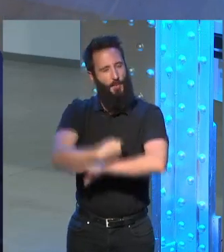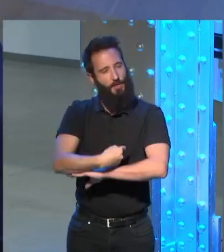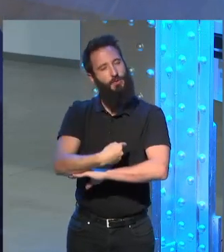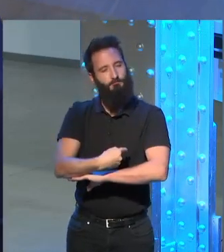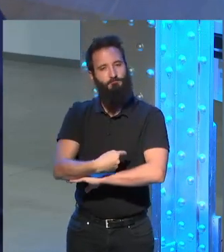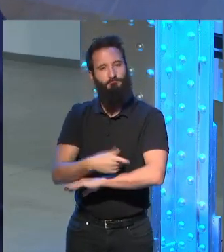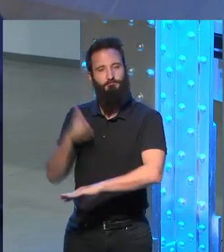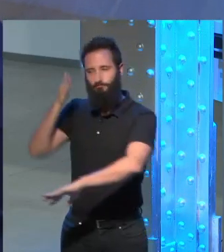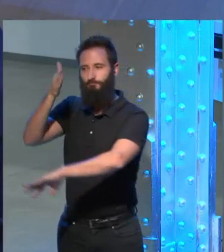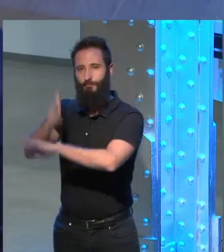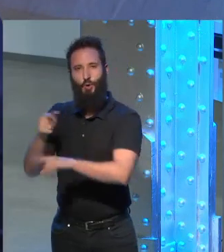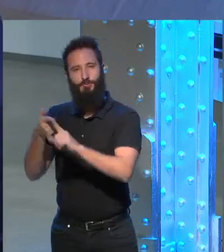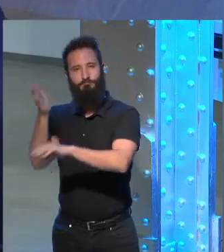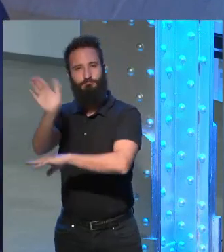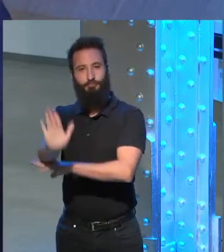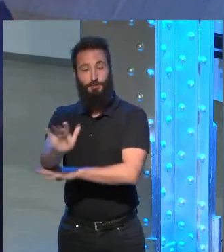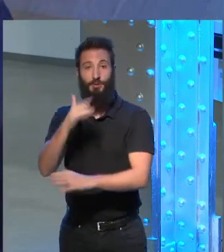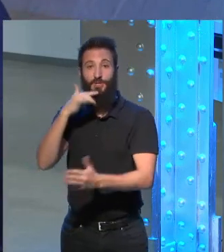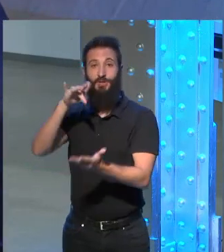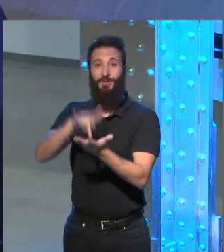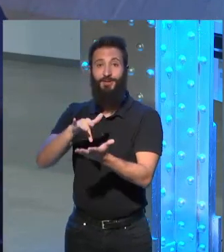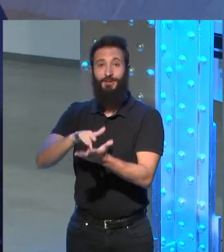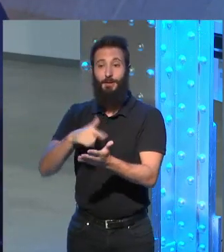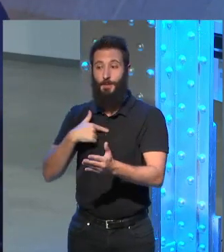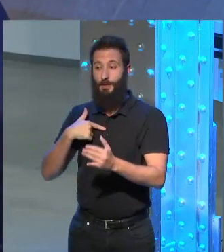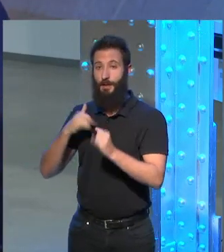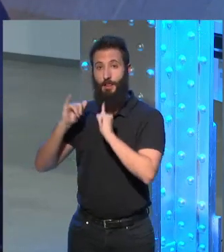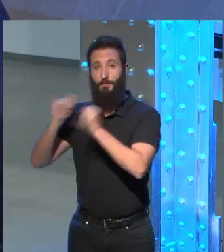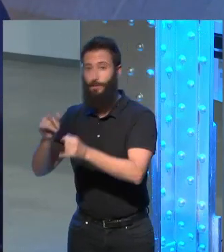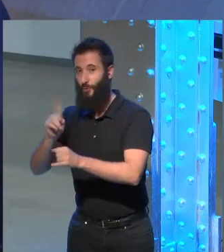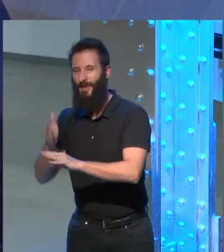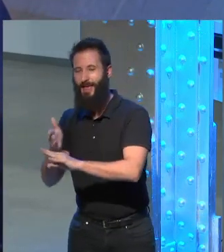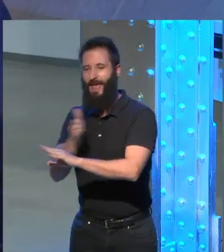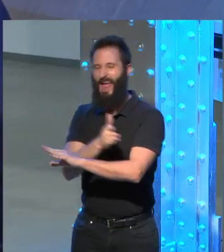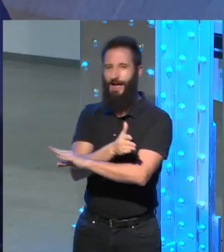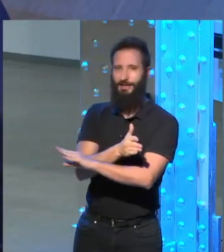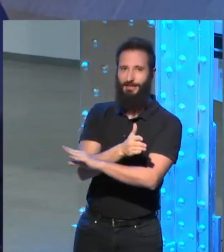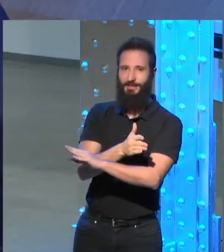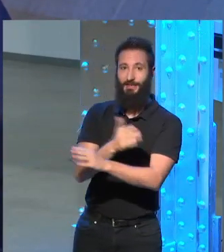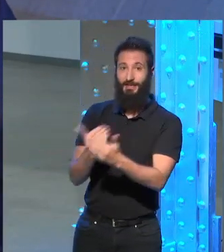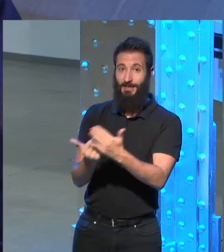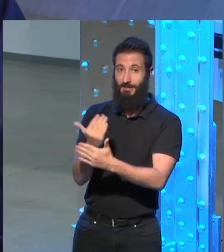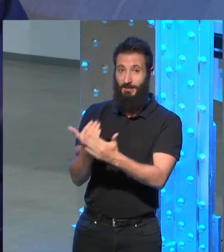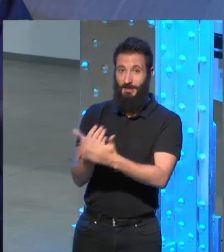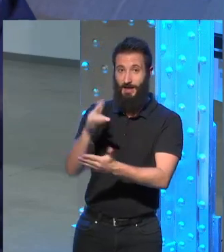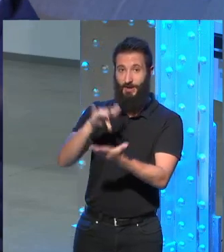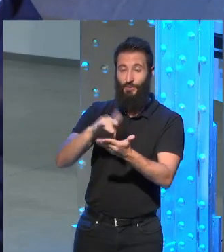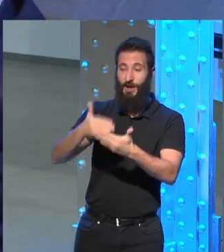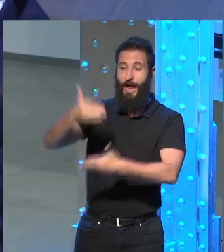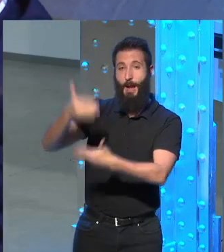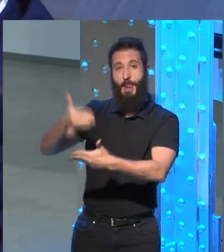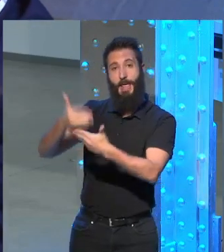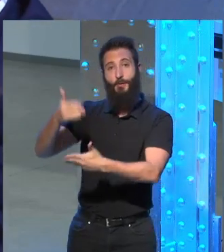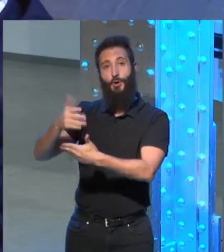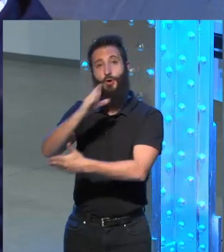a presentarla ya unos días antes de mi de mi llegada en el listín diario uno de los diarios de santo